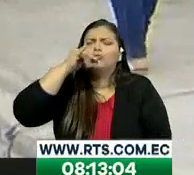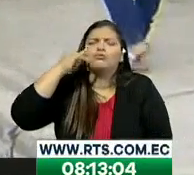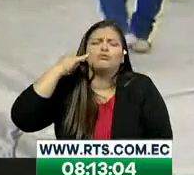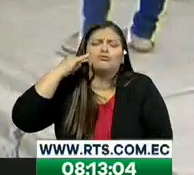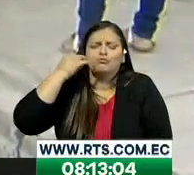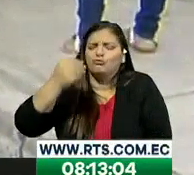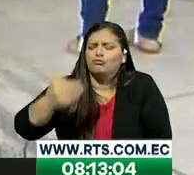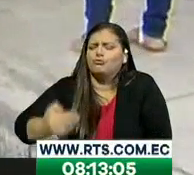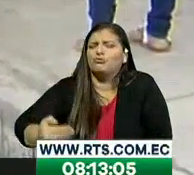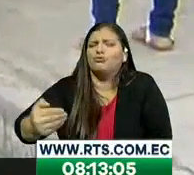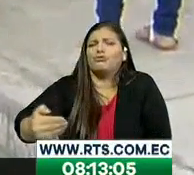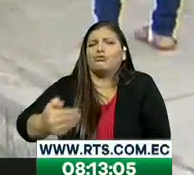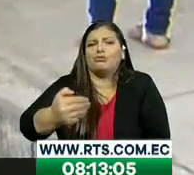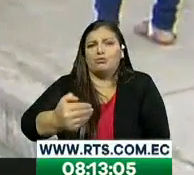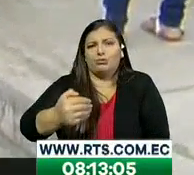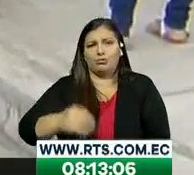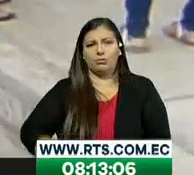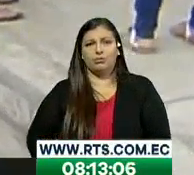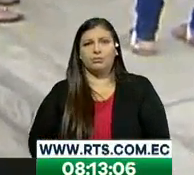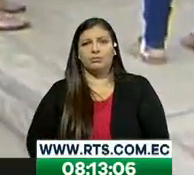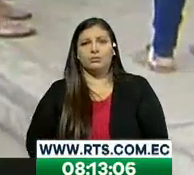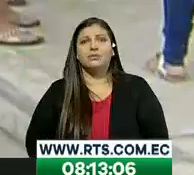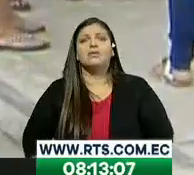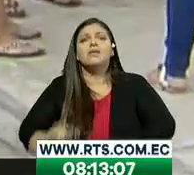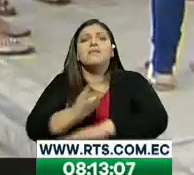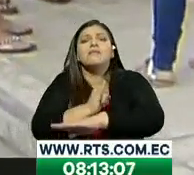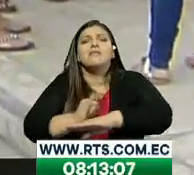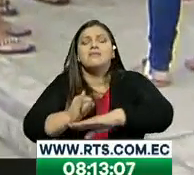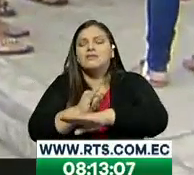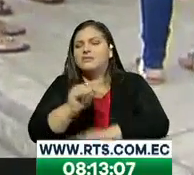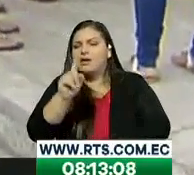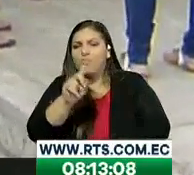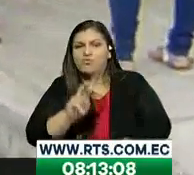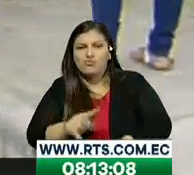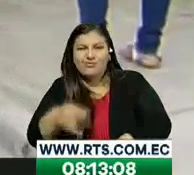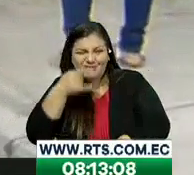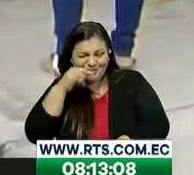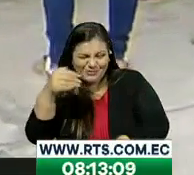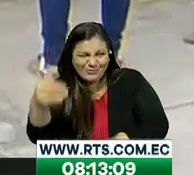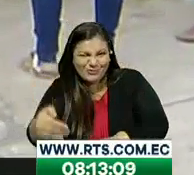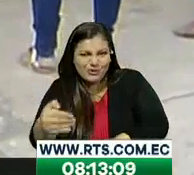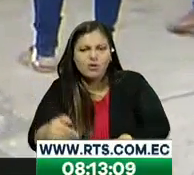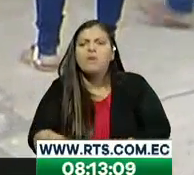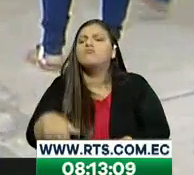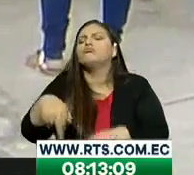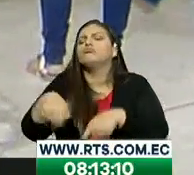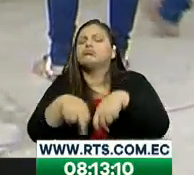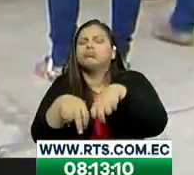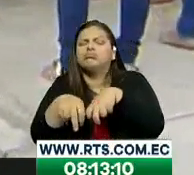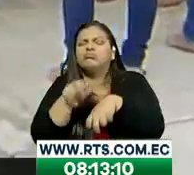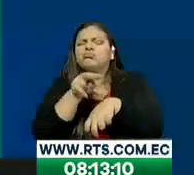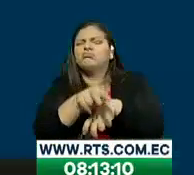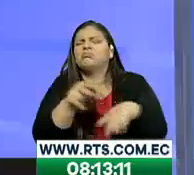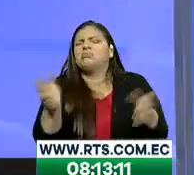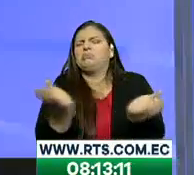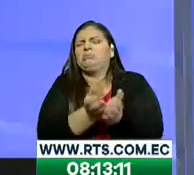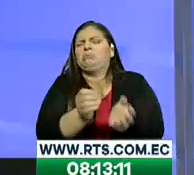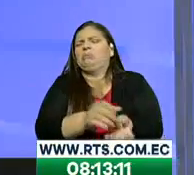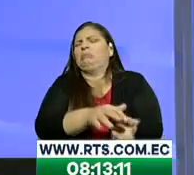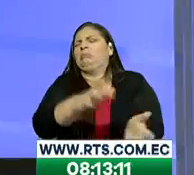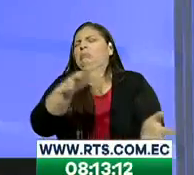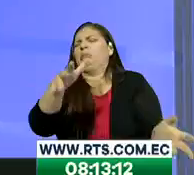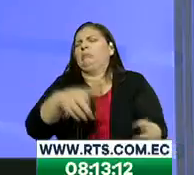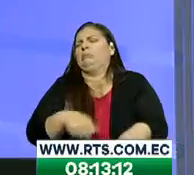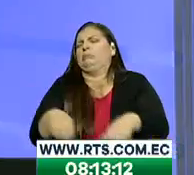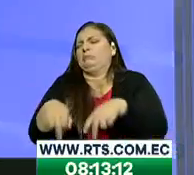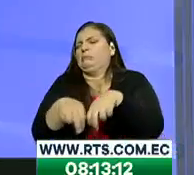teniendo que observar y oler esta basura. Este problema es aquí a dos cuadras. Por tema de logística no pudimos avanzar. Pero más adelante,